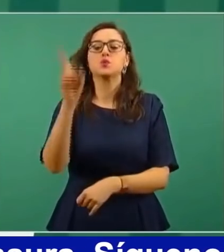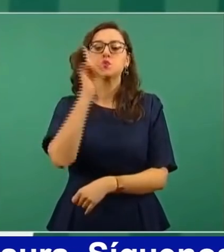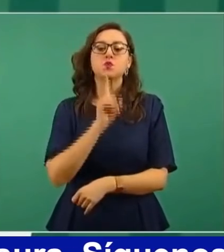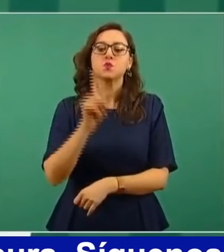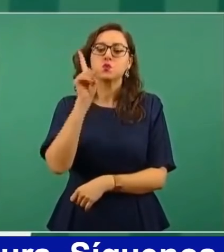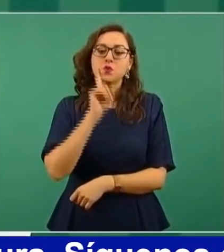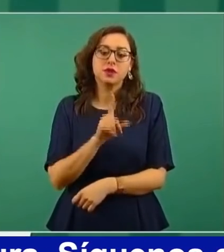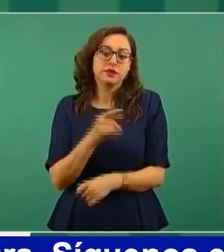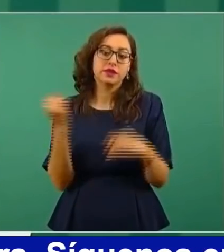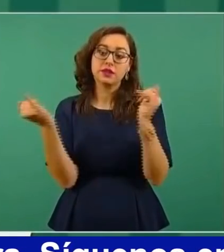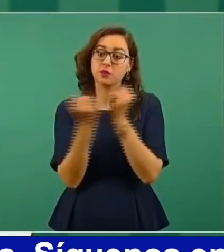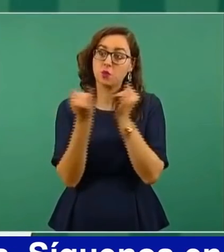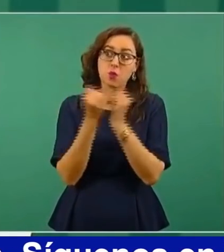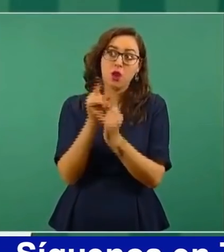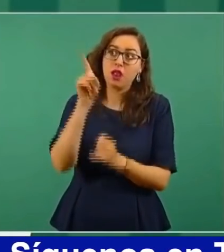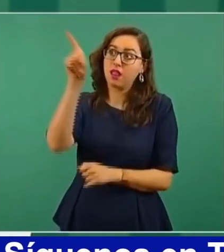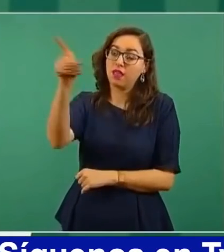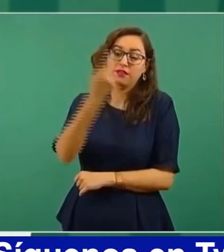España.